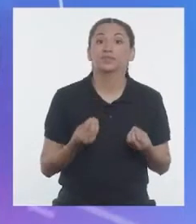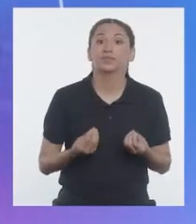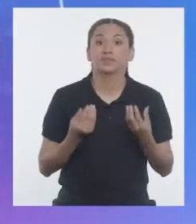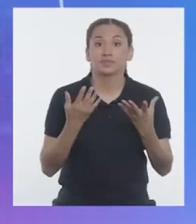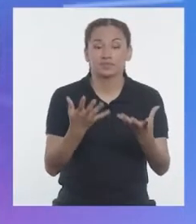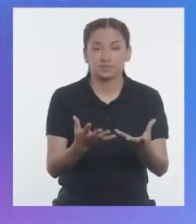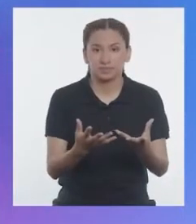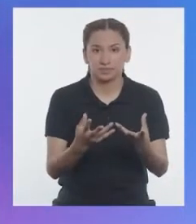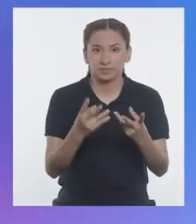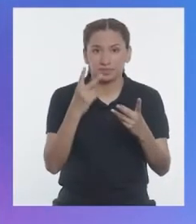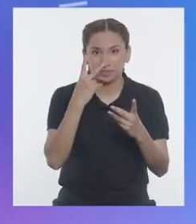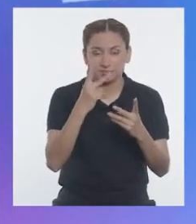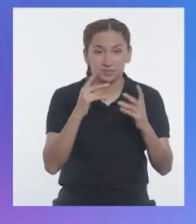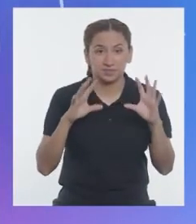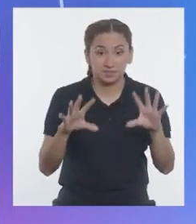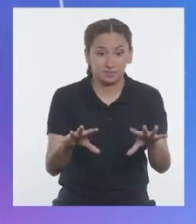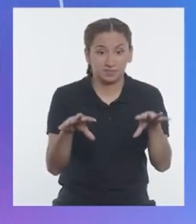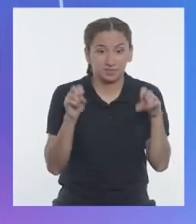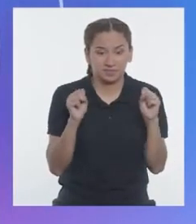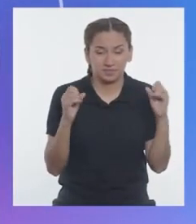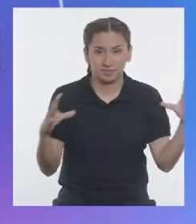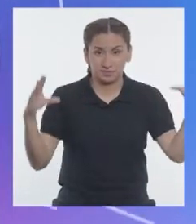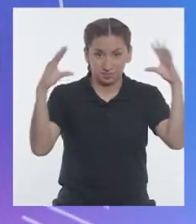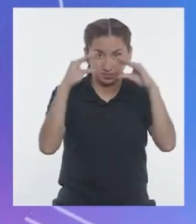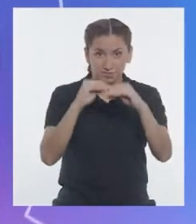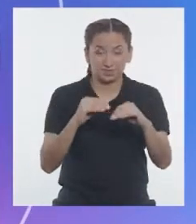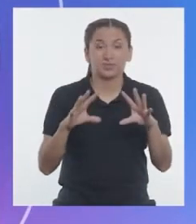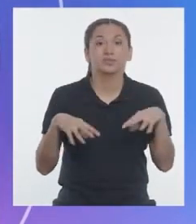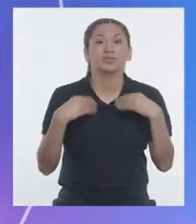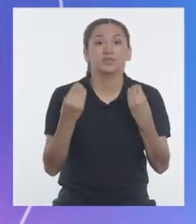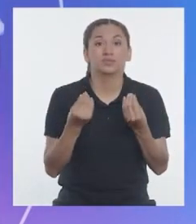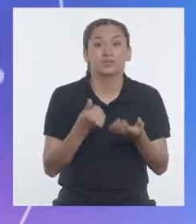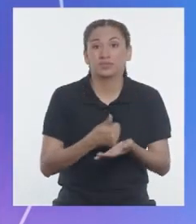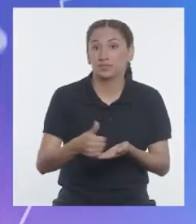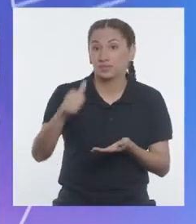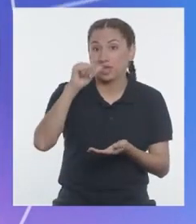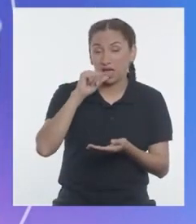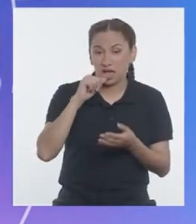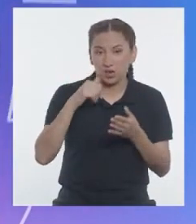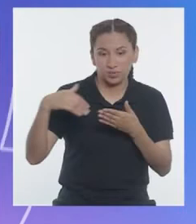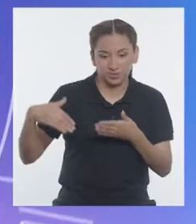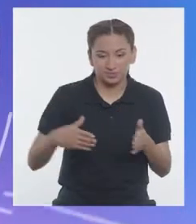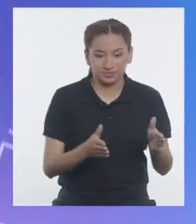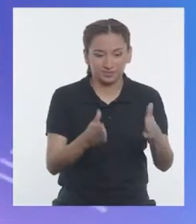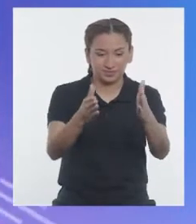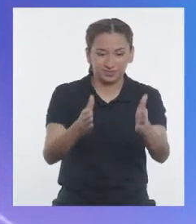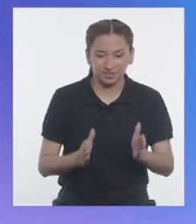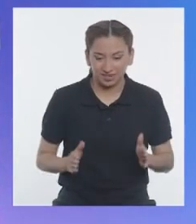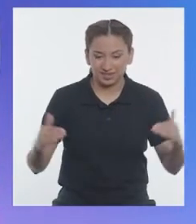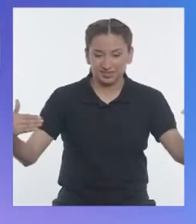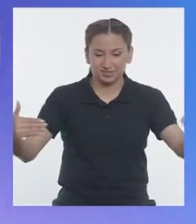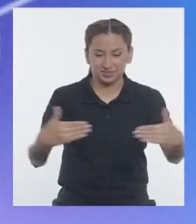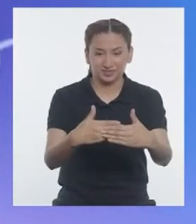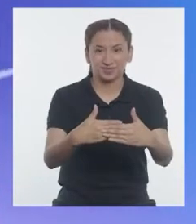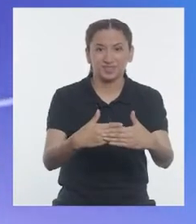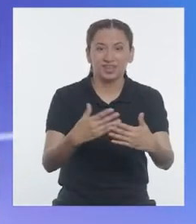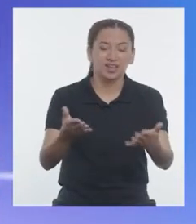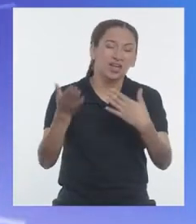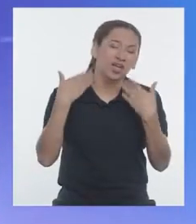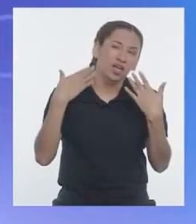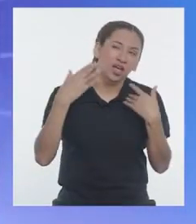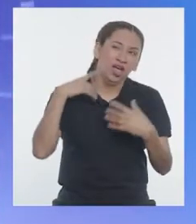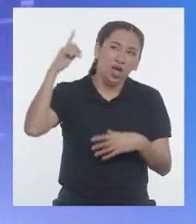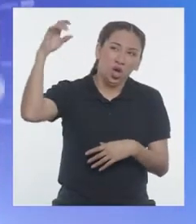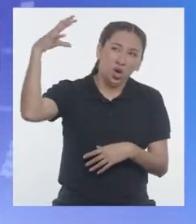Permitían mitigar las heladas nocturnas, ya que el agua de los canales, el calor